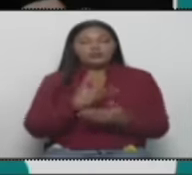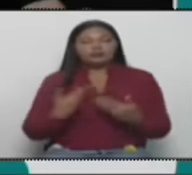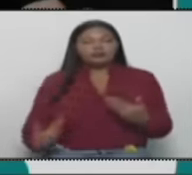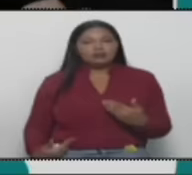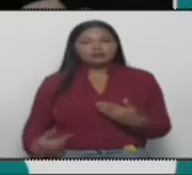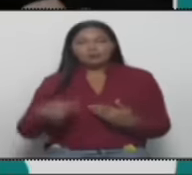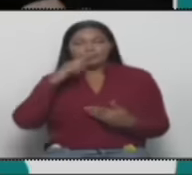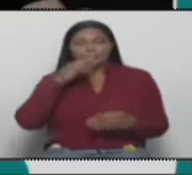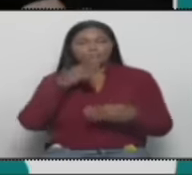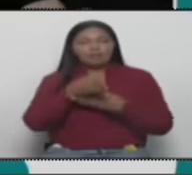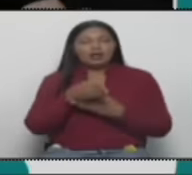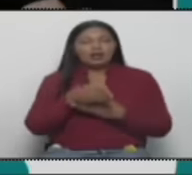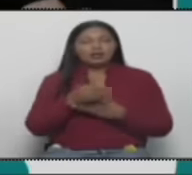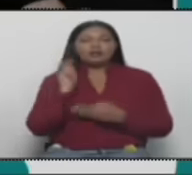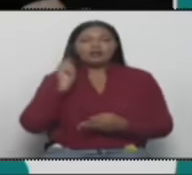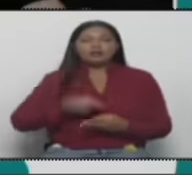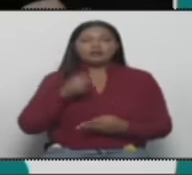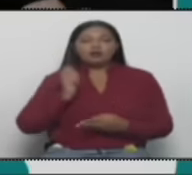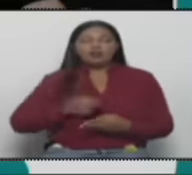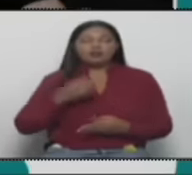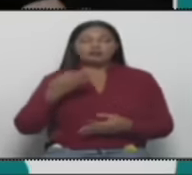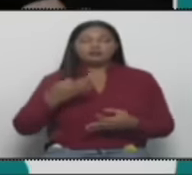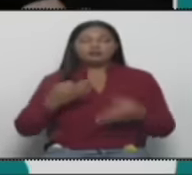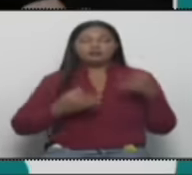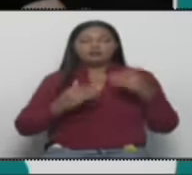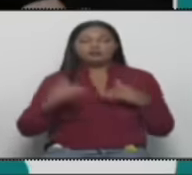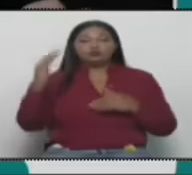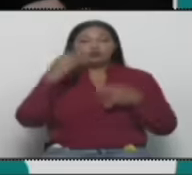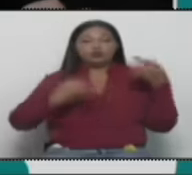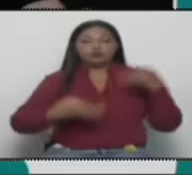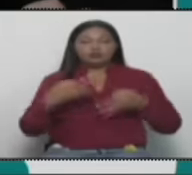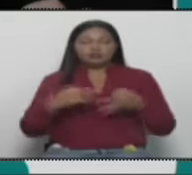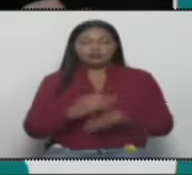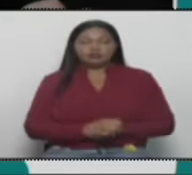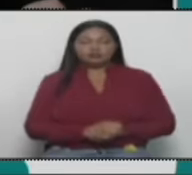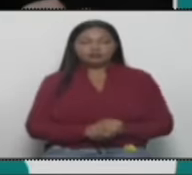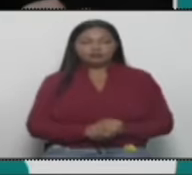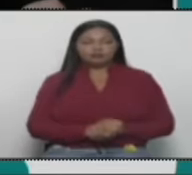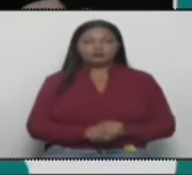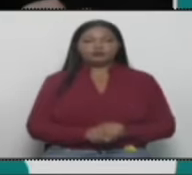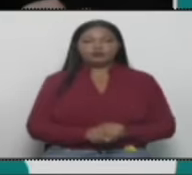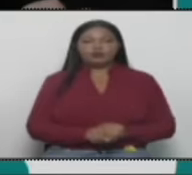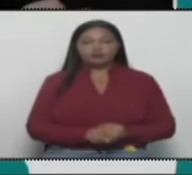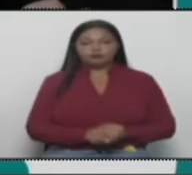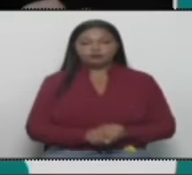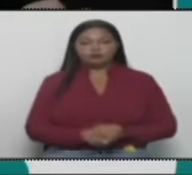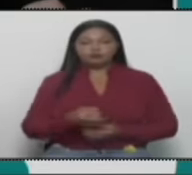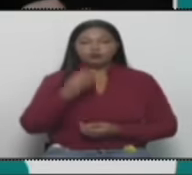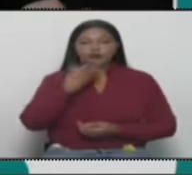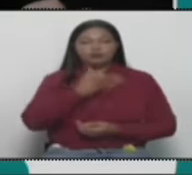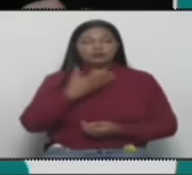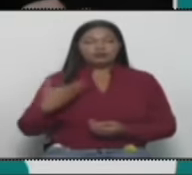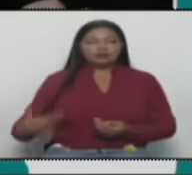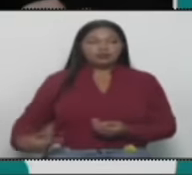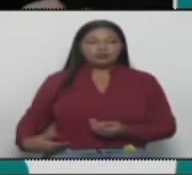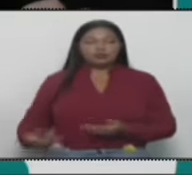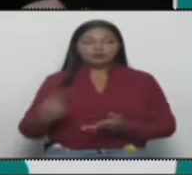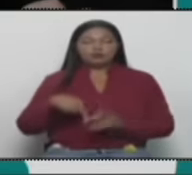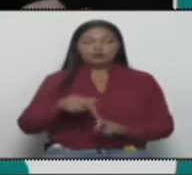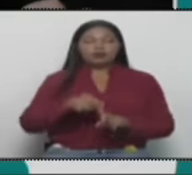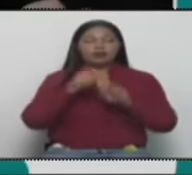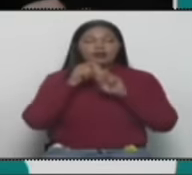ante el TCJ. Bueno, el presidente candidato reelecto